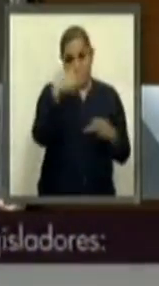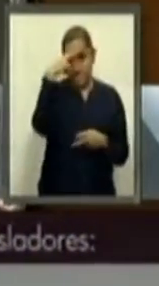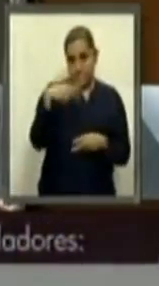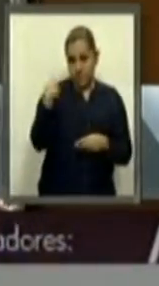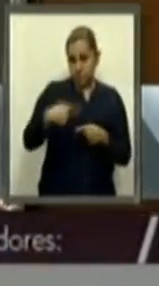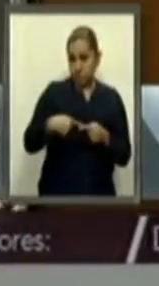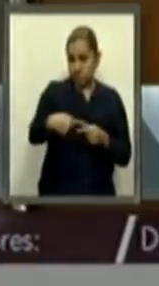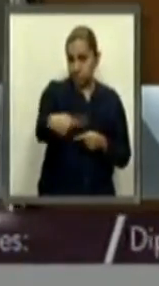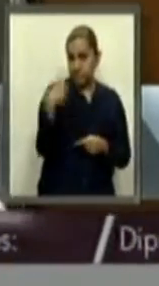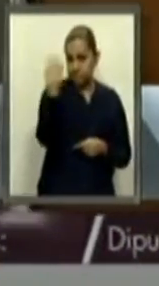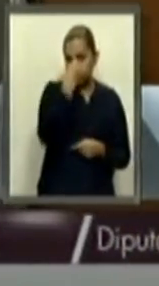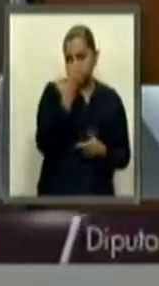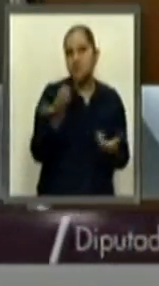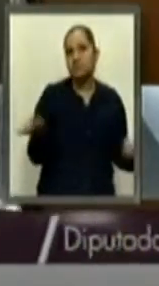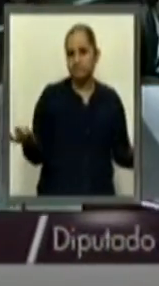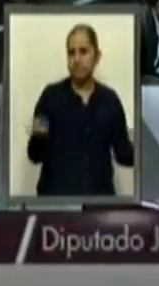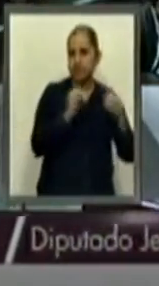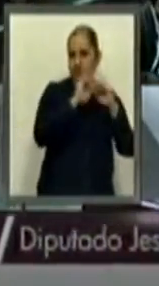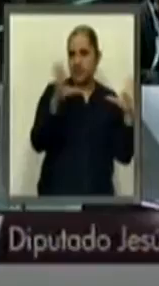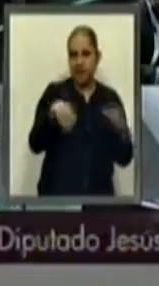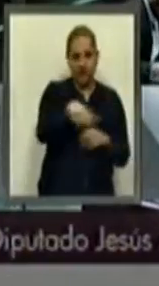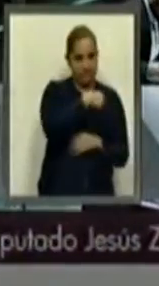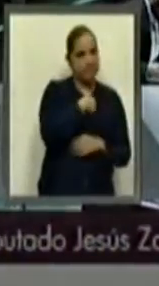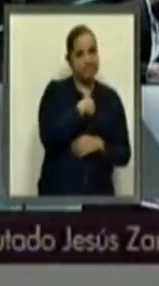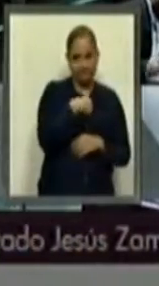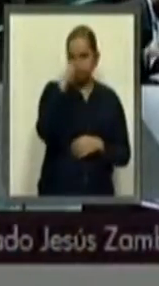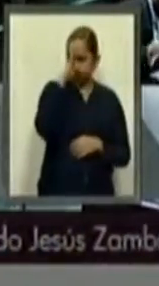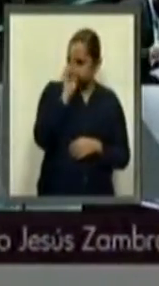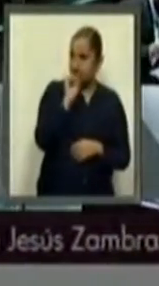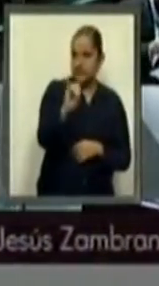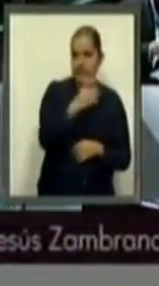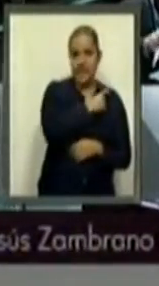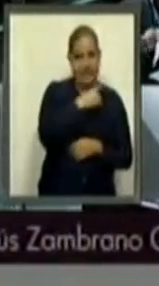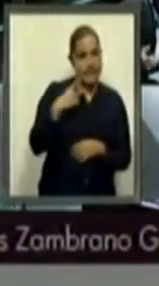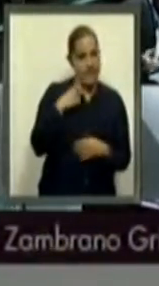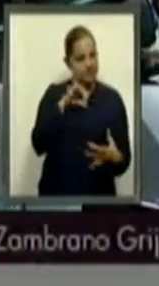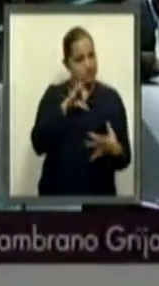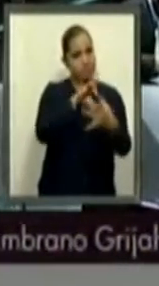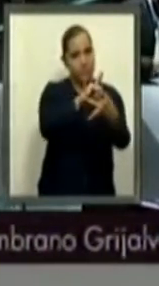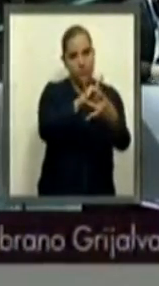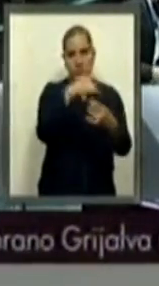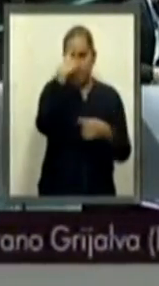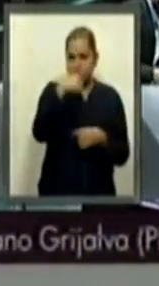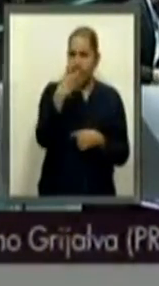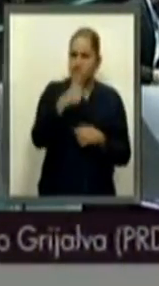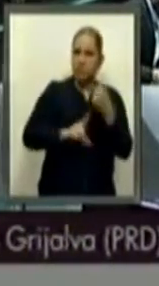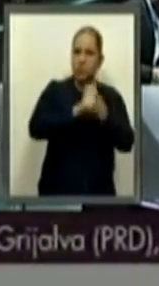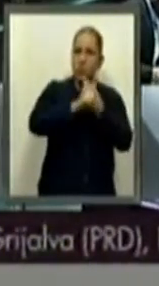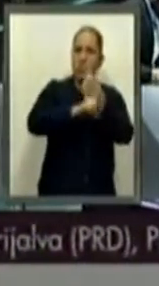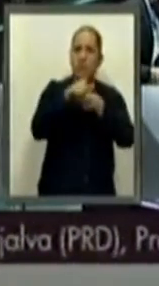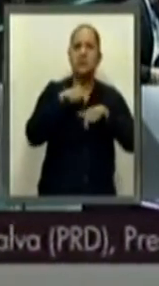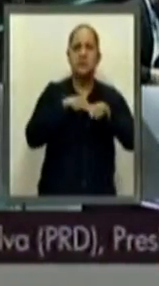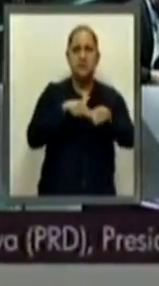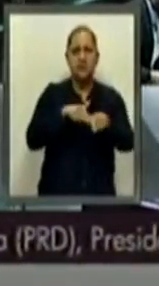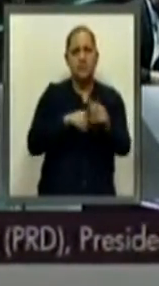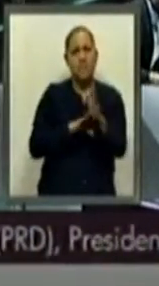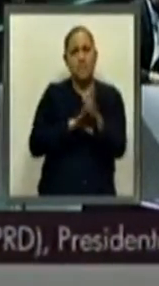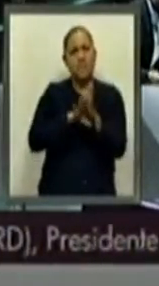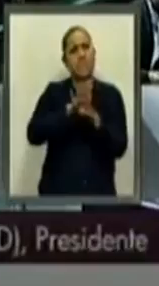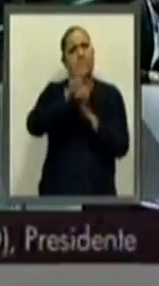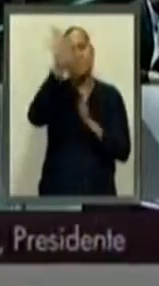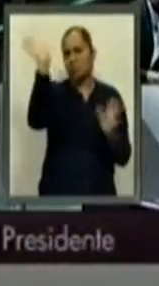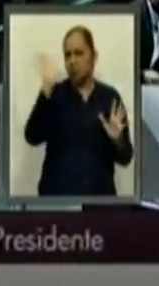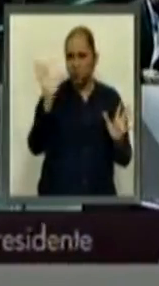porque en el Senado, en este Congreso de la Unión, tenemos que abatir esta problemática que pasa por el dolor,